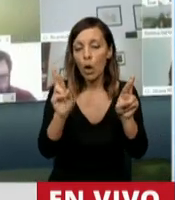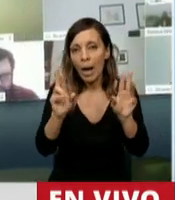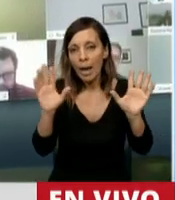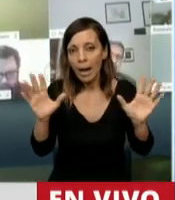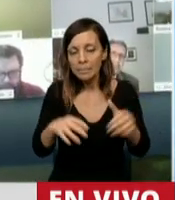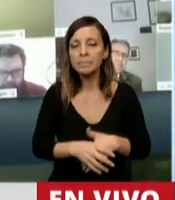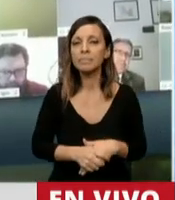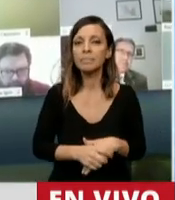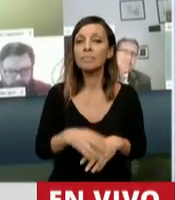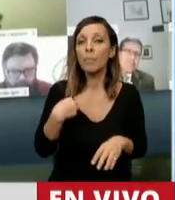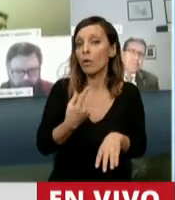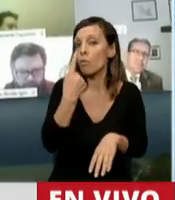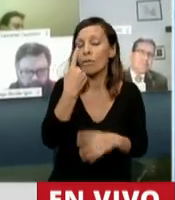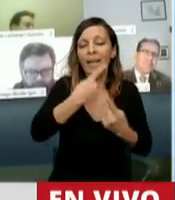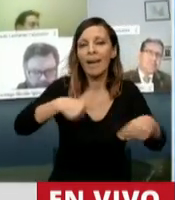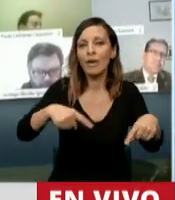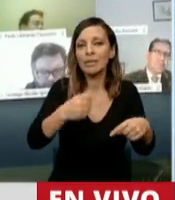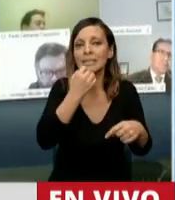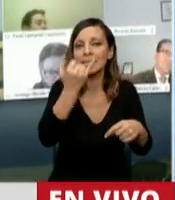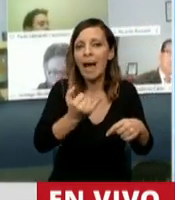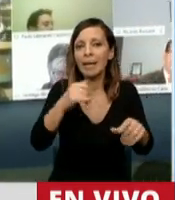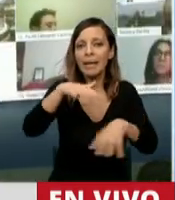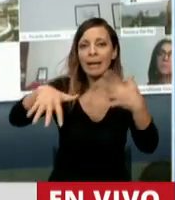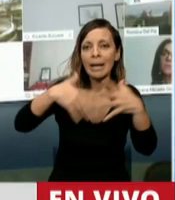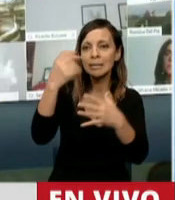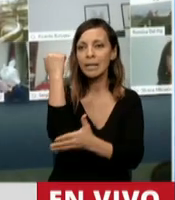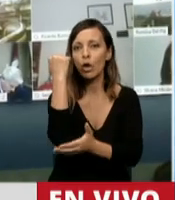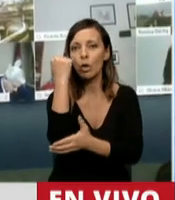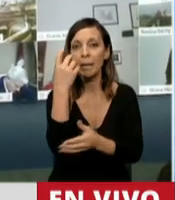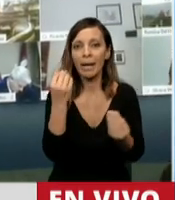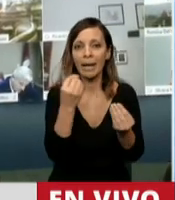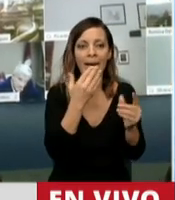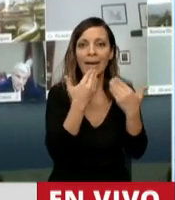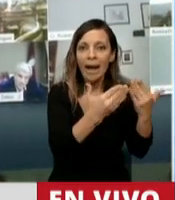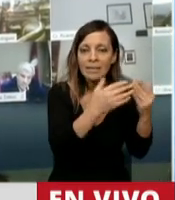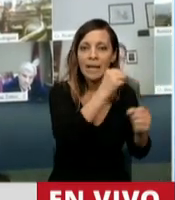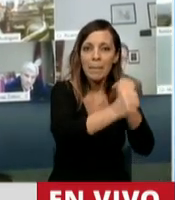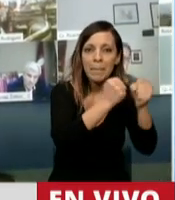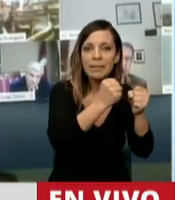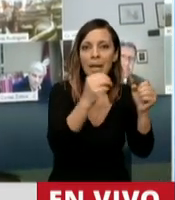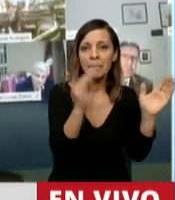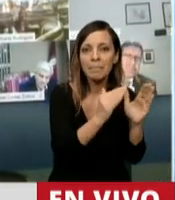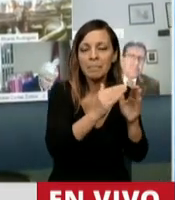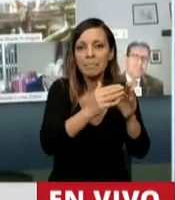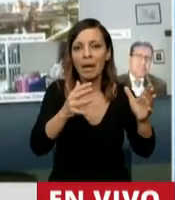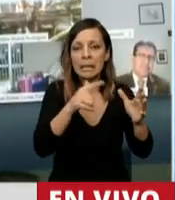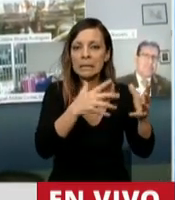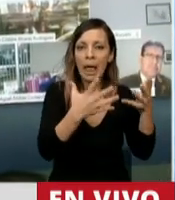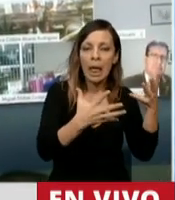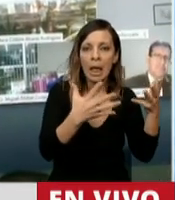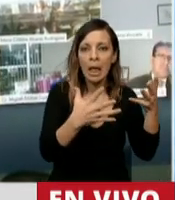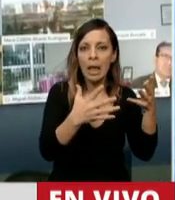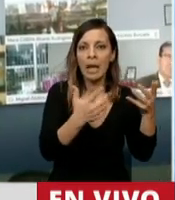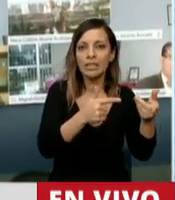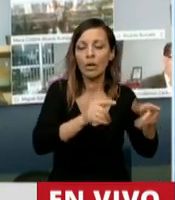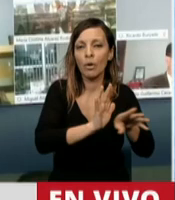en la Argentina, porque una de las cosas que sucede cuando hay grandes crisis económicas es que las pequeñas y las medianas empresas que no tienen espaldas financieras sucumben y